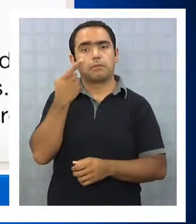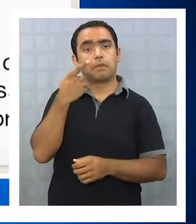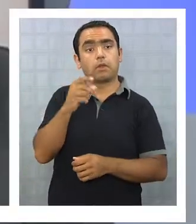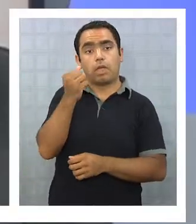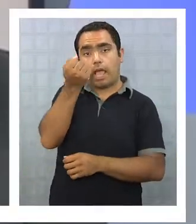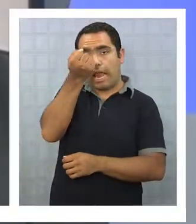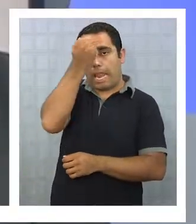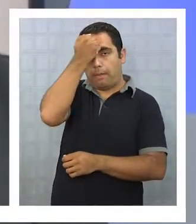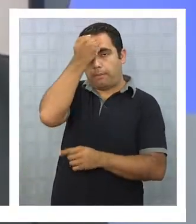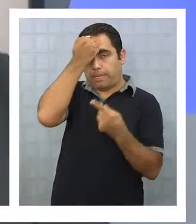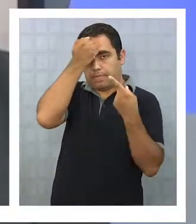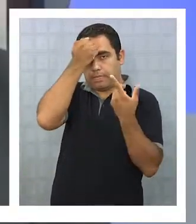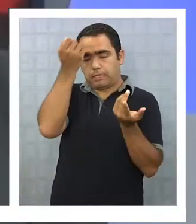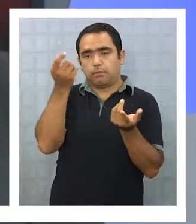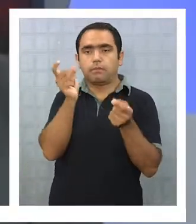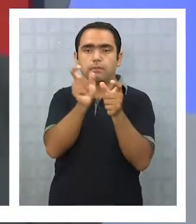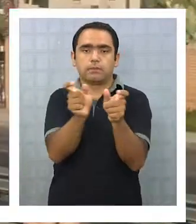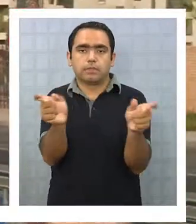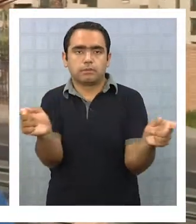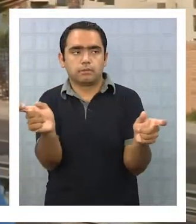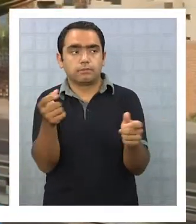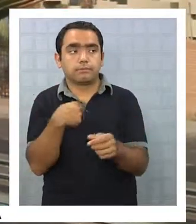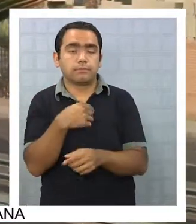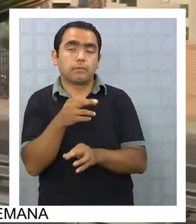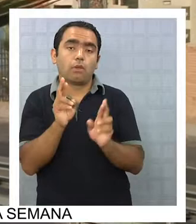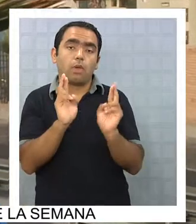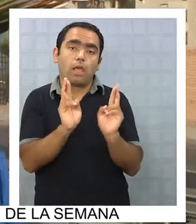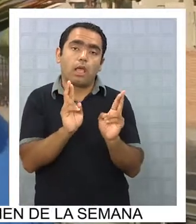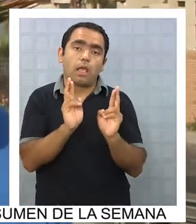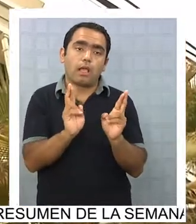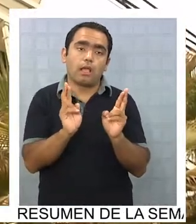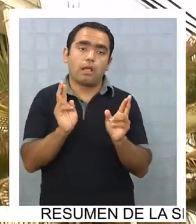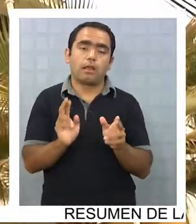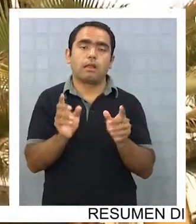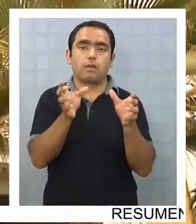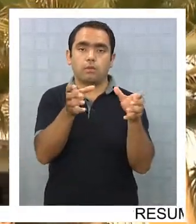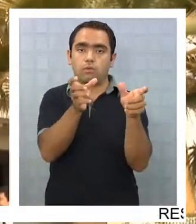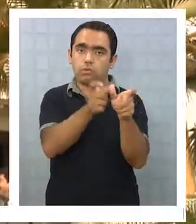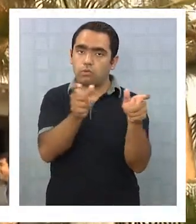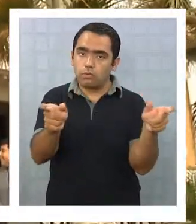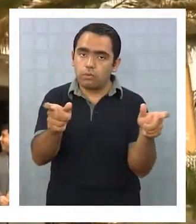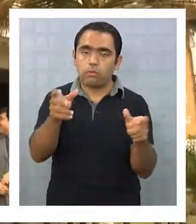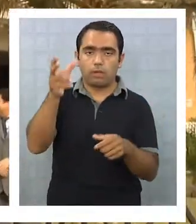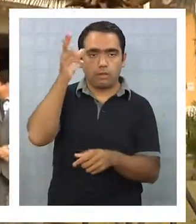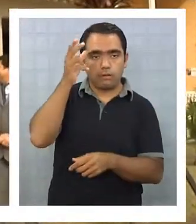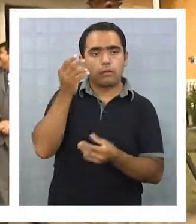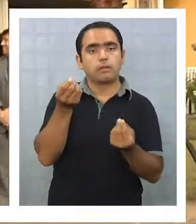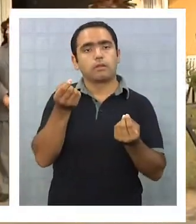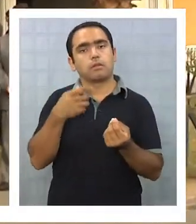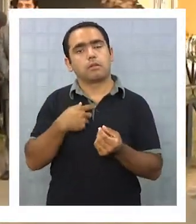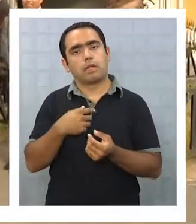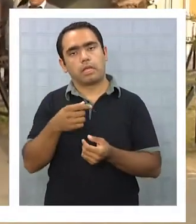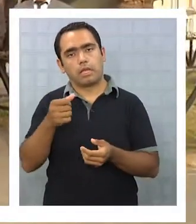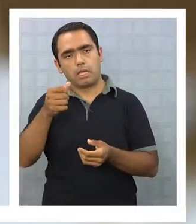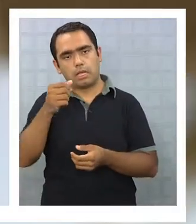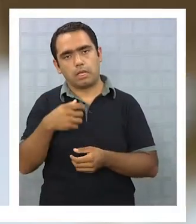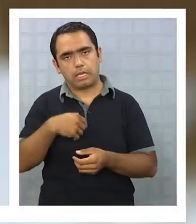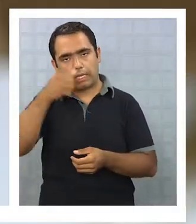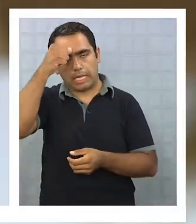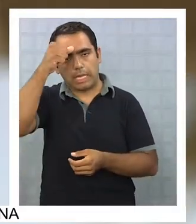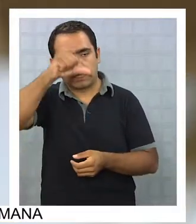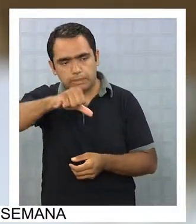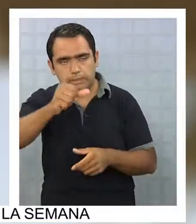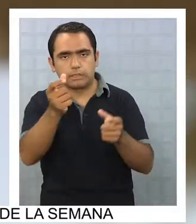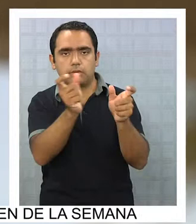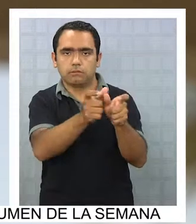arrepentimiento, los denunciantes esperan que, de todas formas, los organismos competentes ejerzan las sanciones correspondientes.